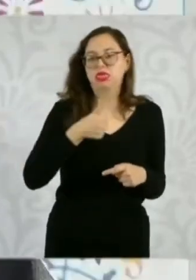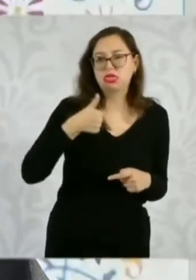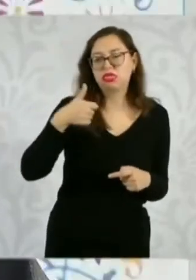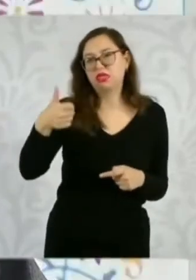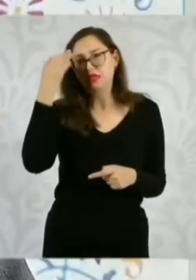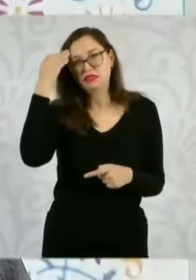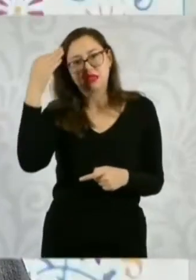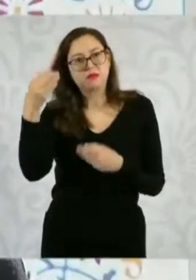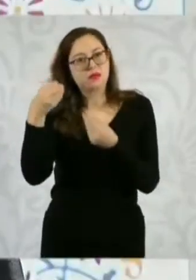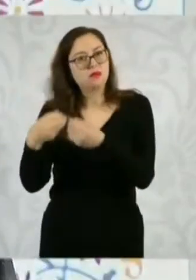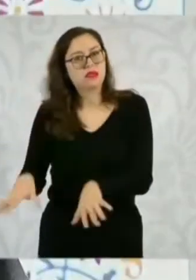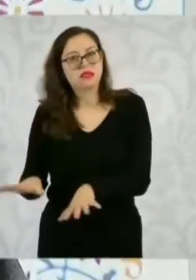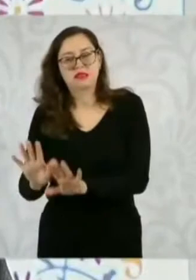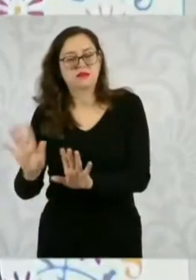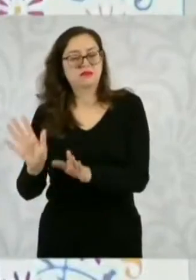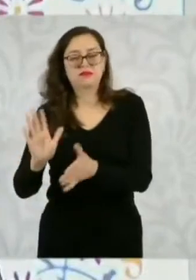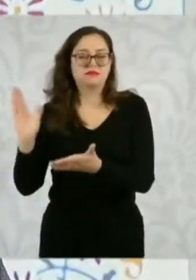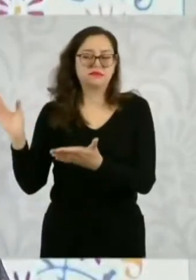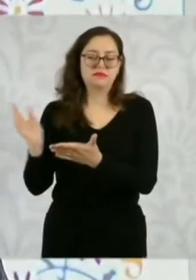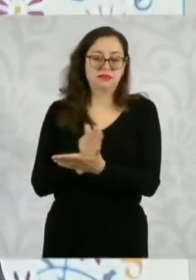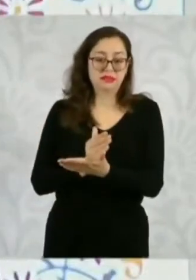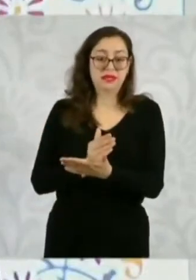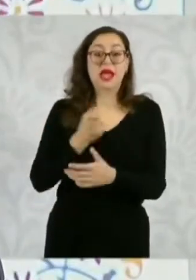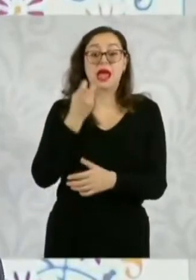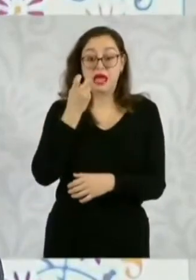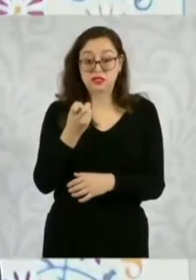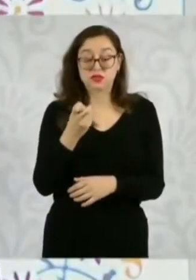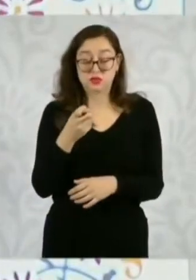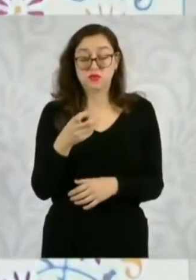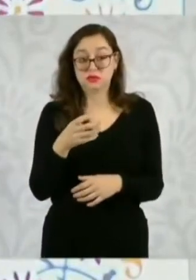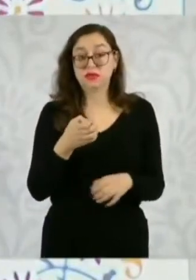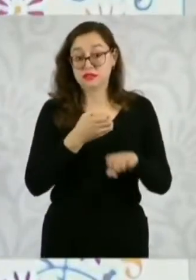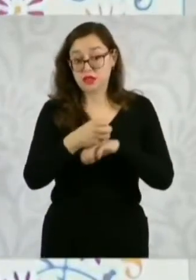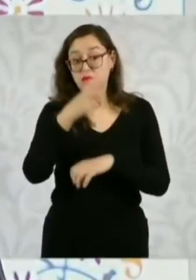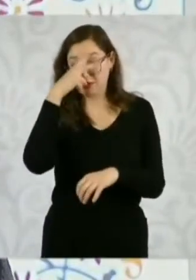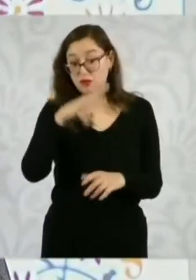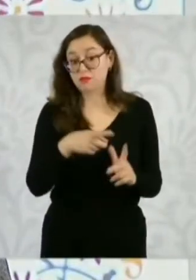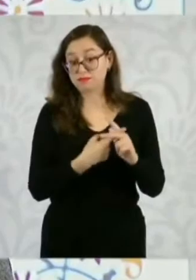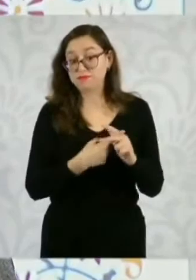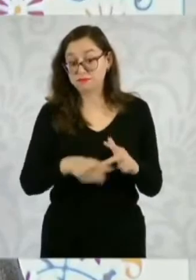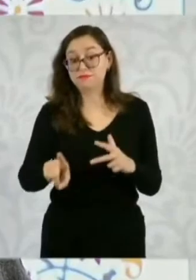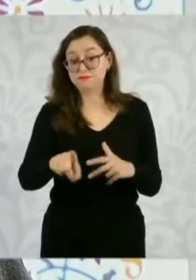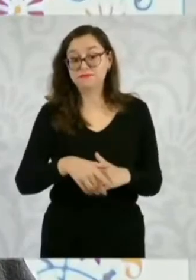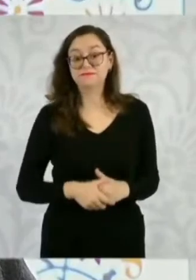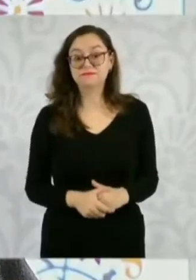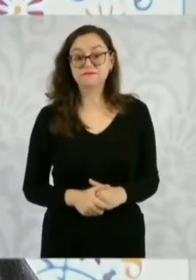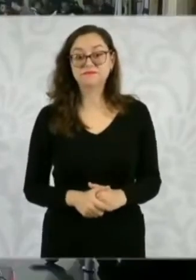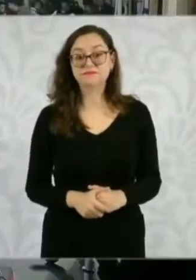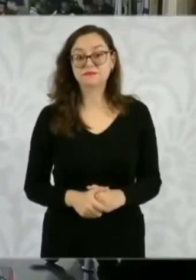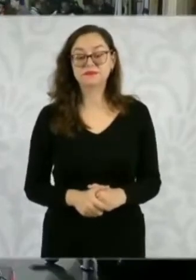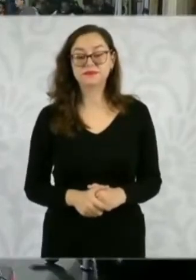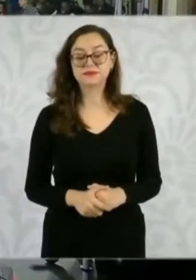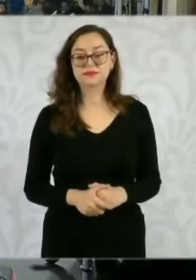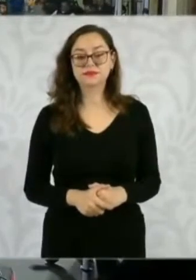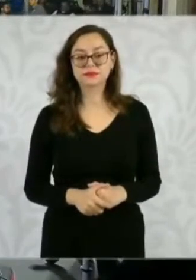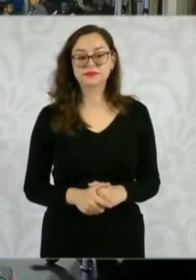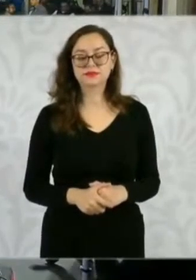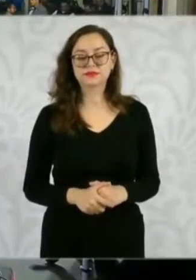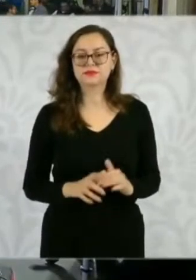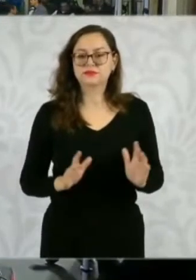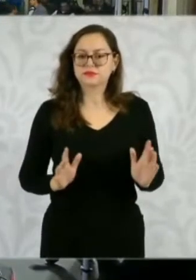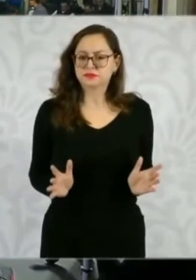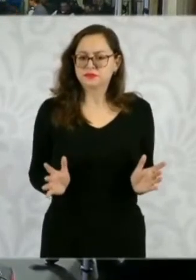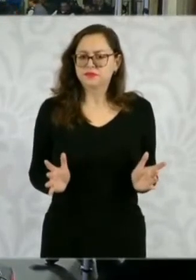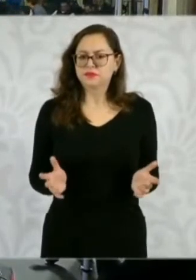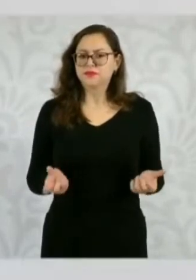parte del sistema de salud. Todo eso va a iniciar en el Estado de México. ¿En seguridad también se sienta nada? En seguridad hay